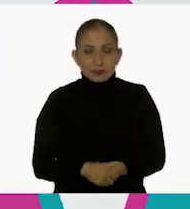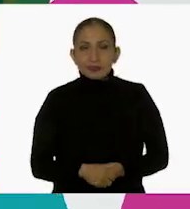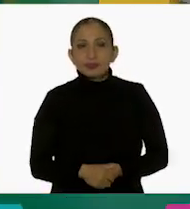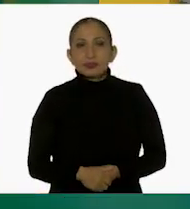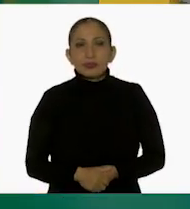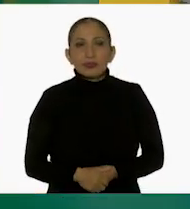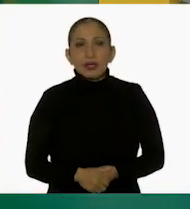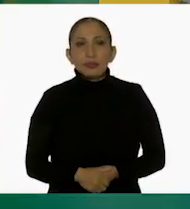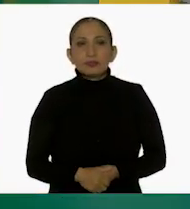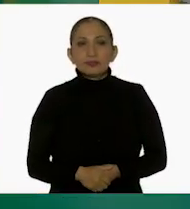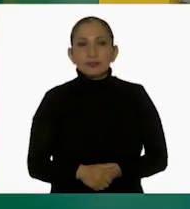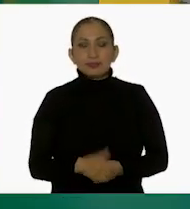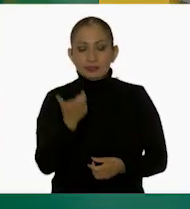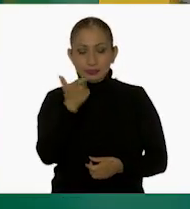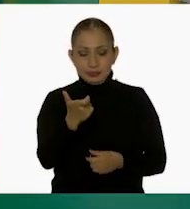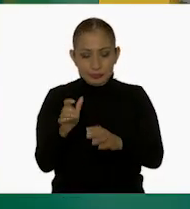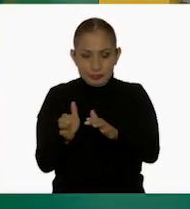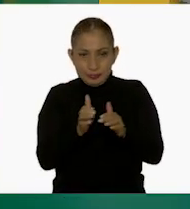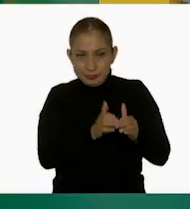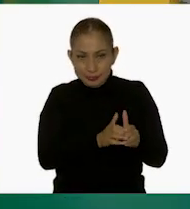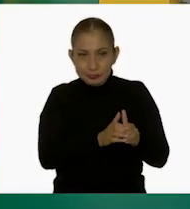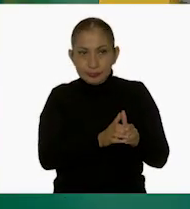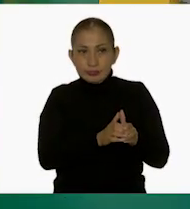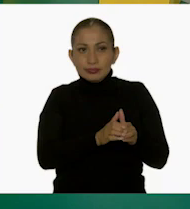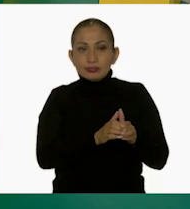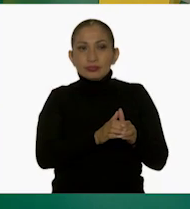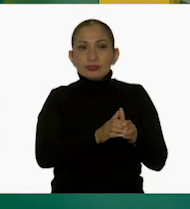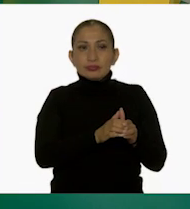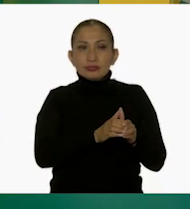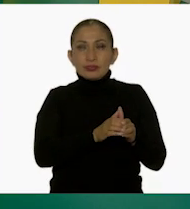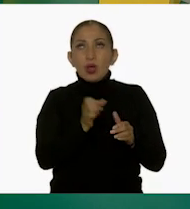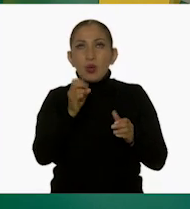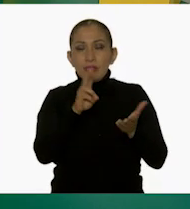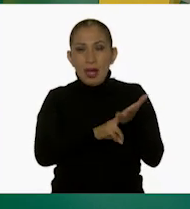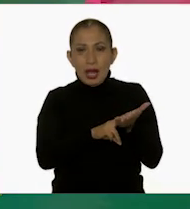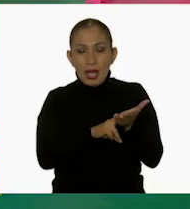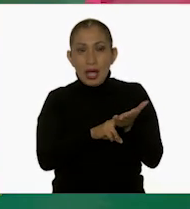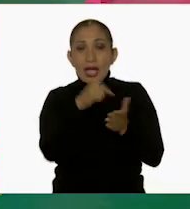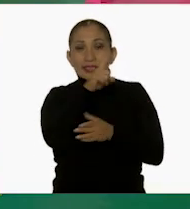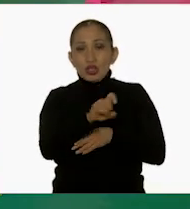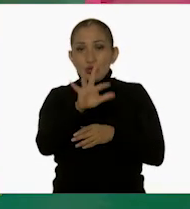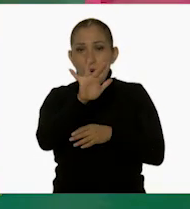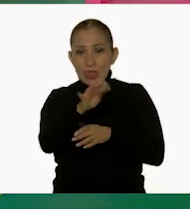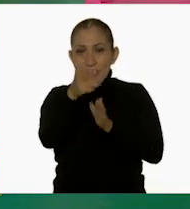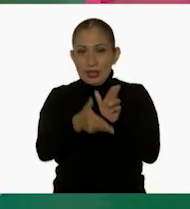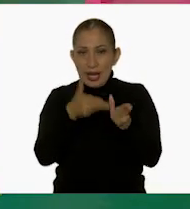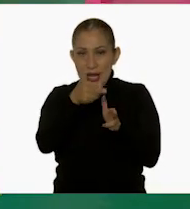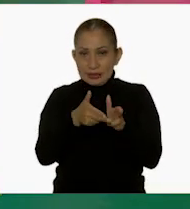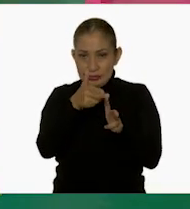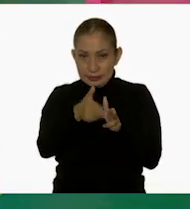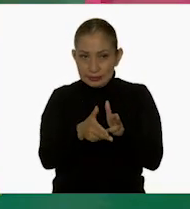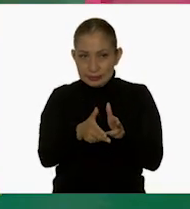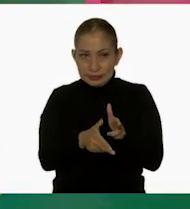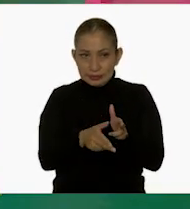ver. Vamos a poner el dinero acá. Quedamos que cuesta 150. 150.